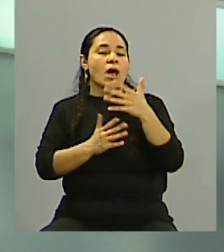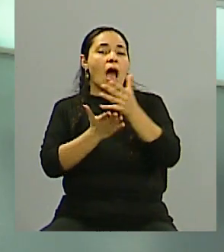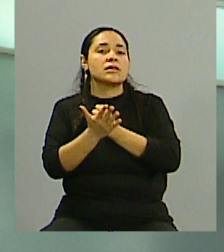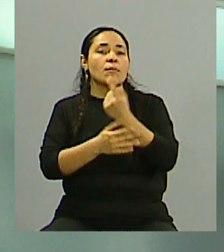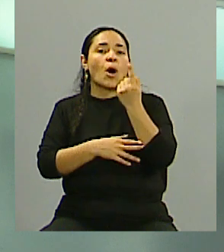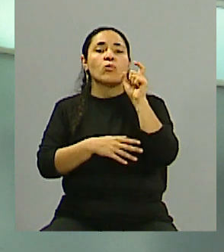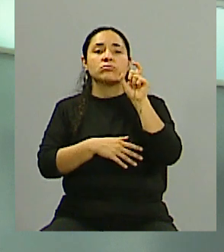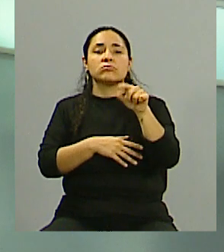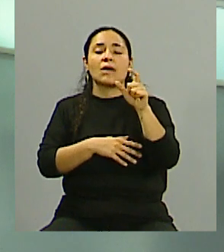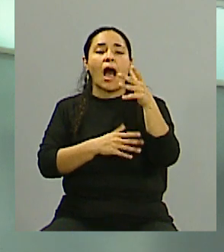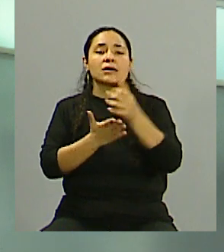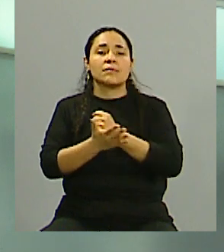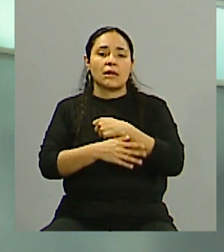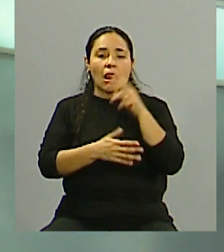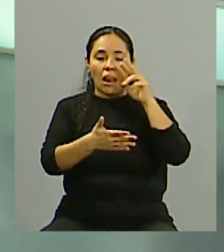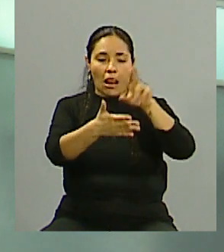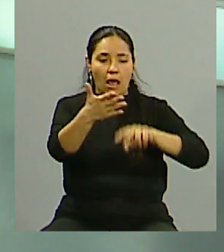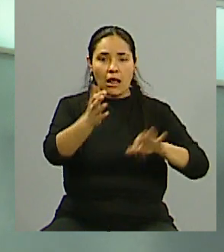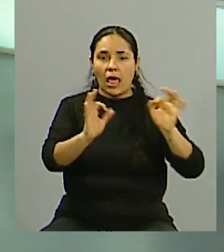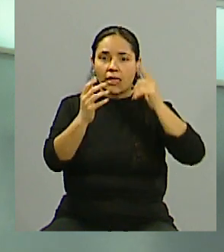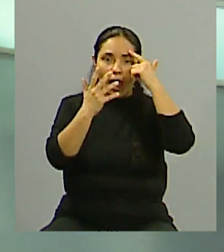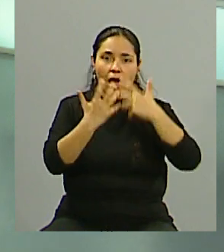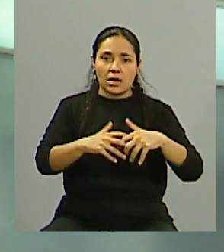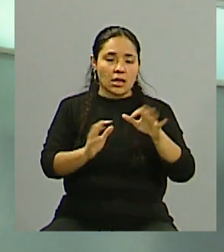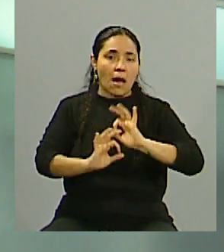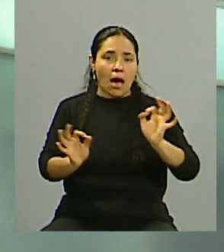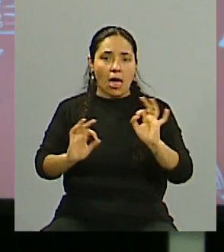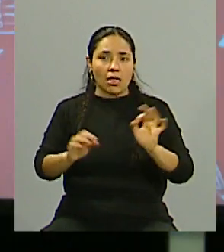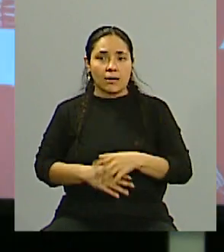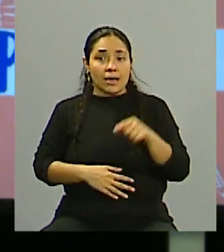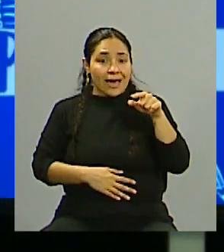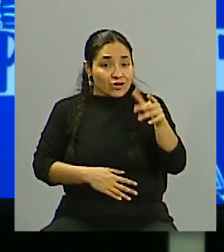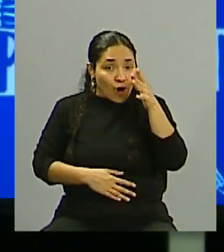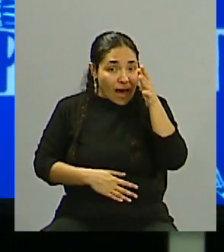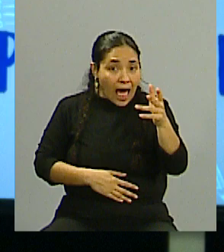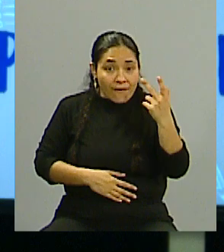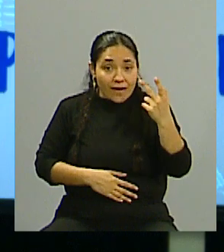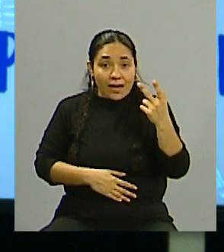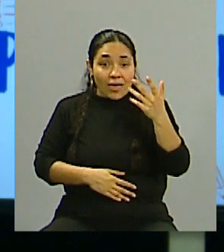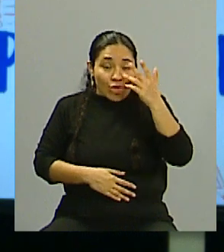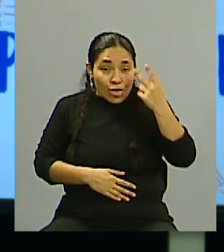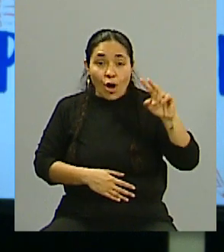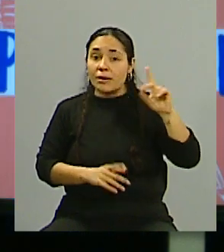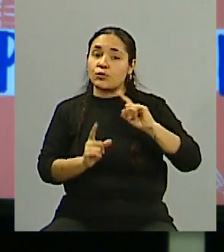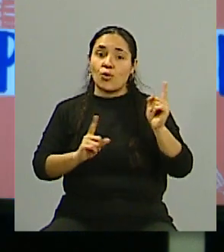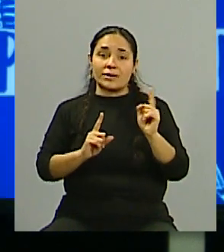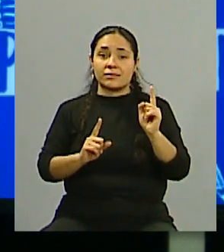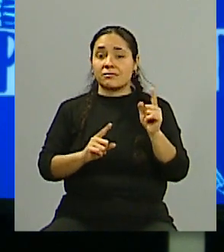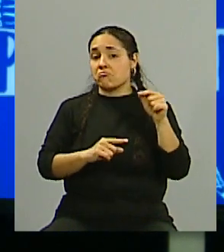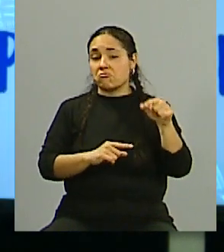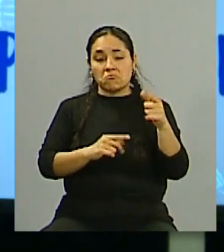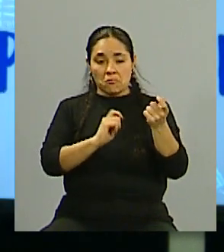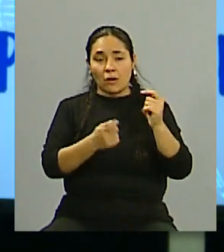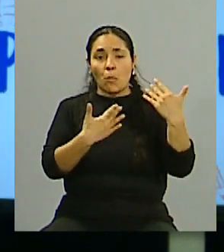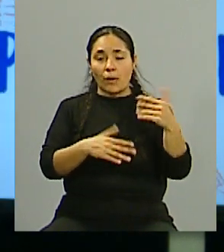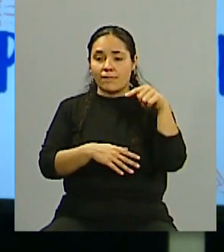Ni mira. Ni mira. Ni analiza, menos todavía. Eso no es tan grave como esto otro que sucedió. Que todos dicen, bueno, pero en el contexto